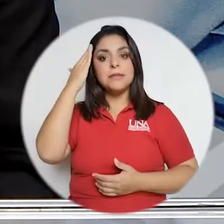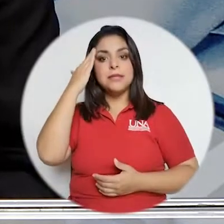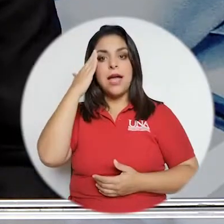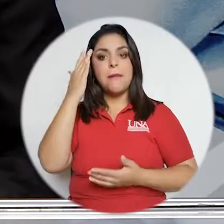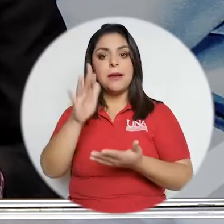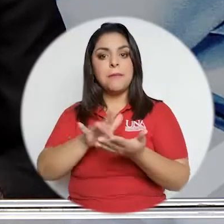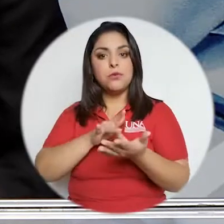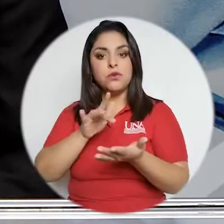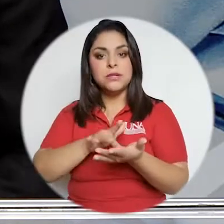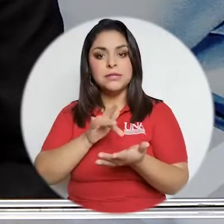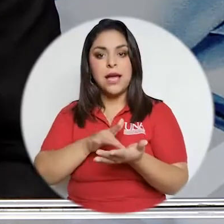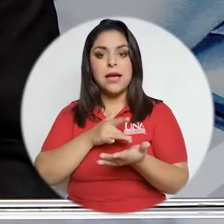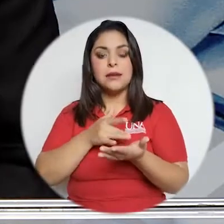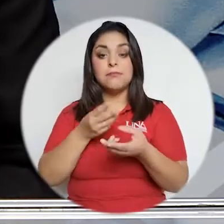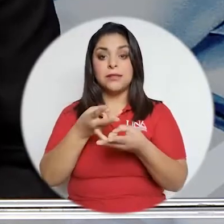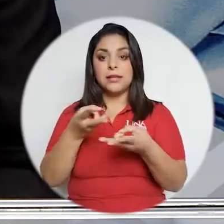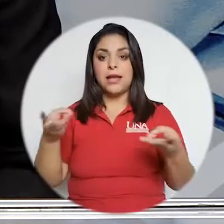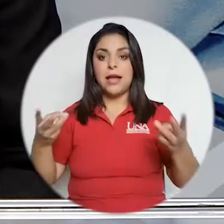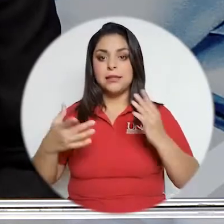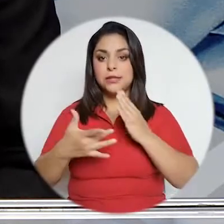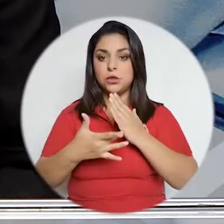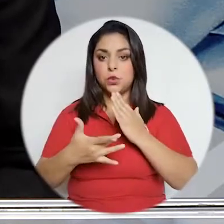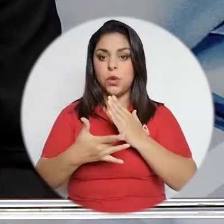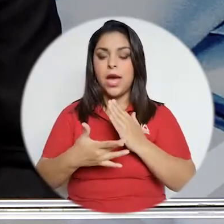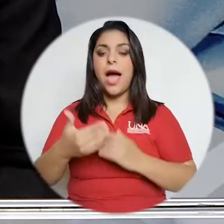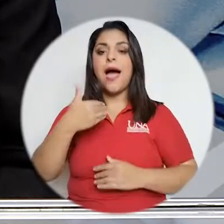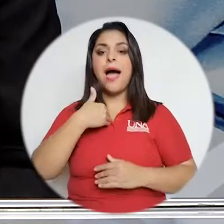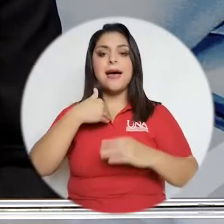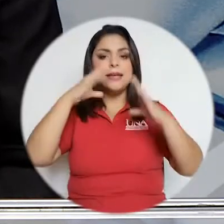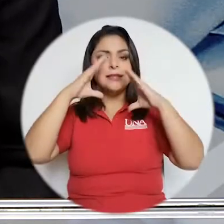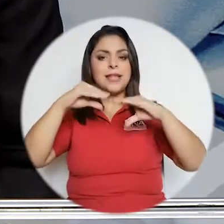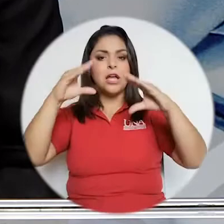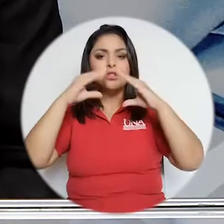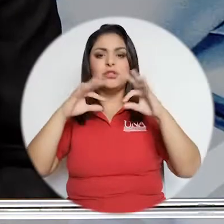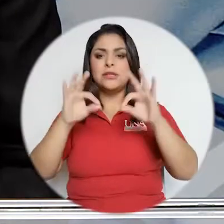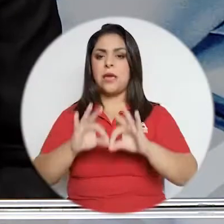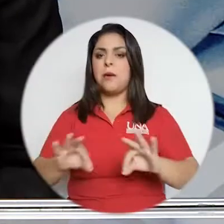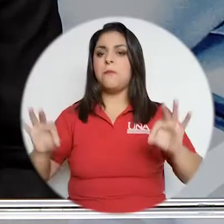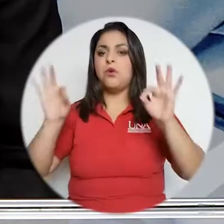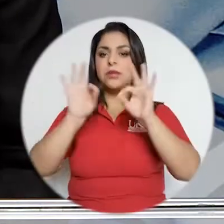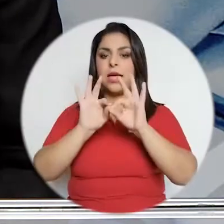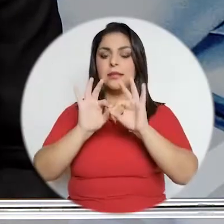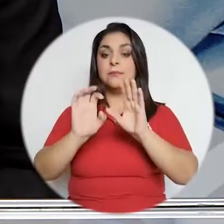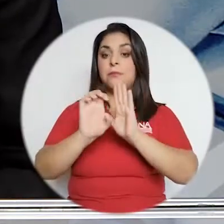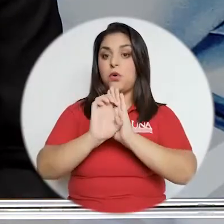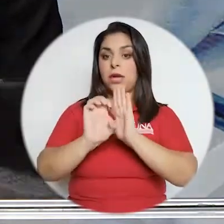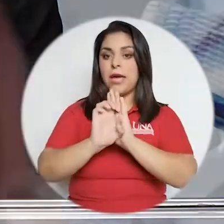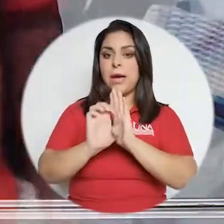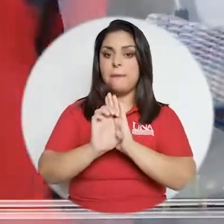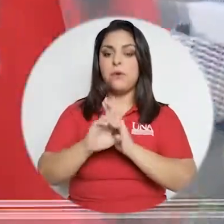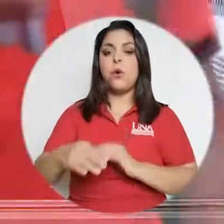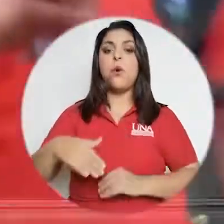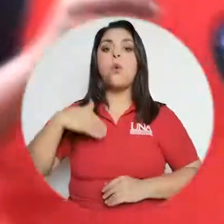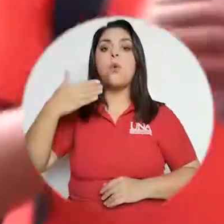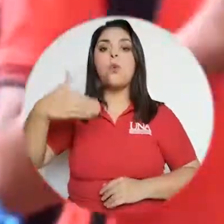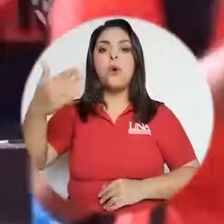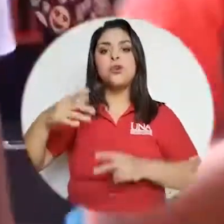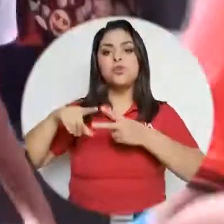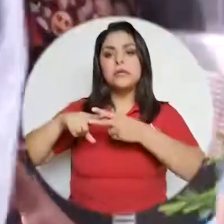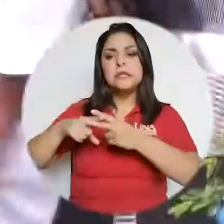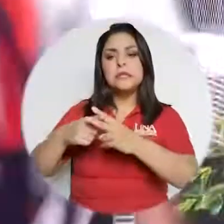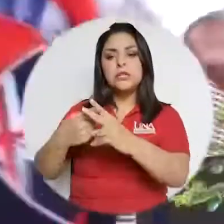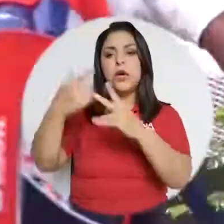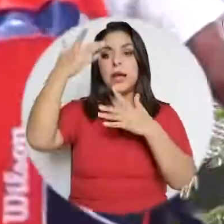tecnológicos. Hay algunos datos que me parecen muy importantes. Por ejemplo, al inicio de la pandemia, los